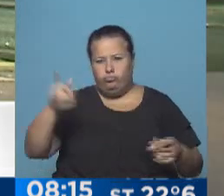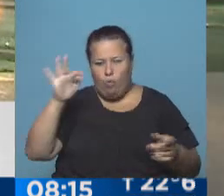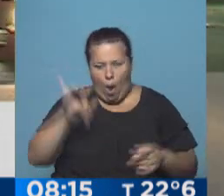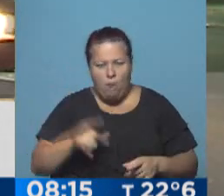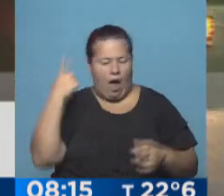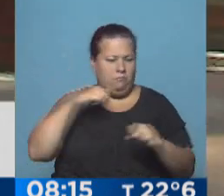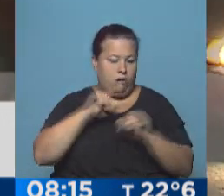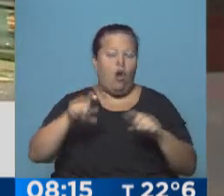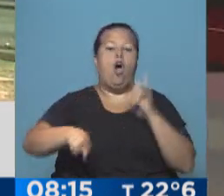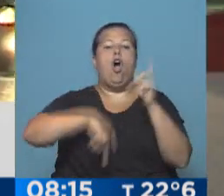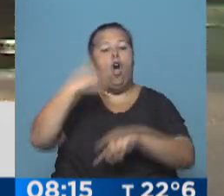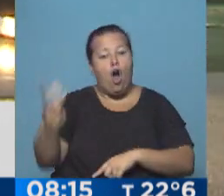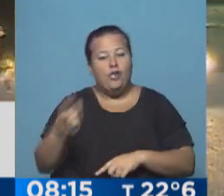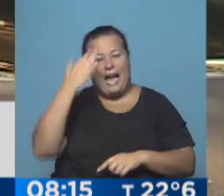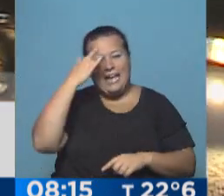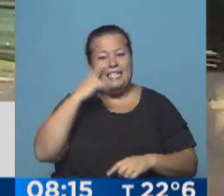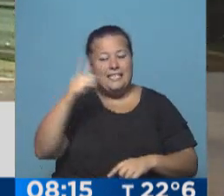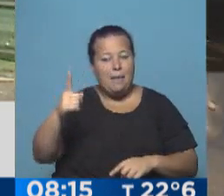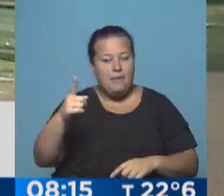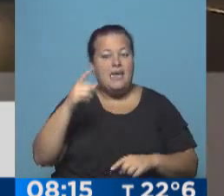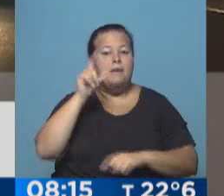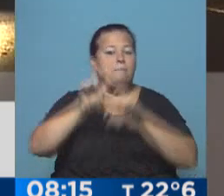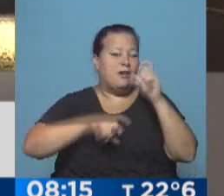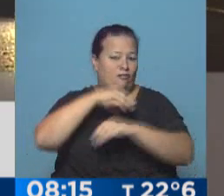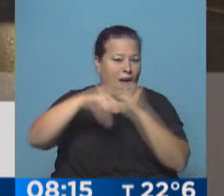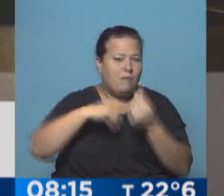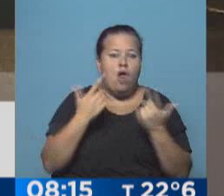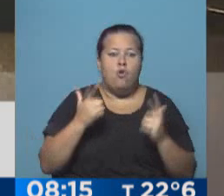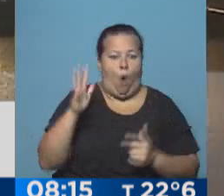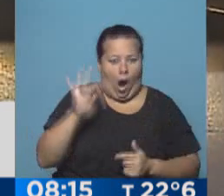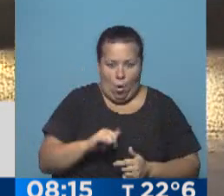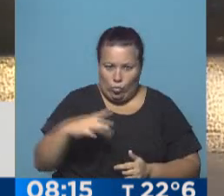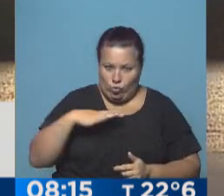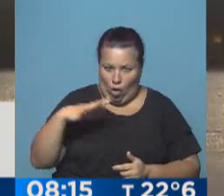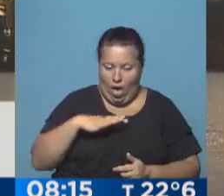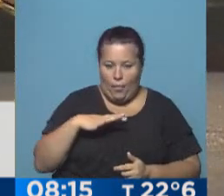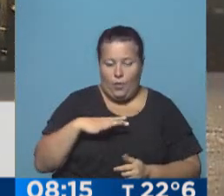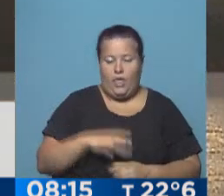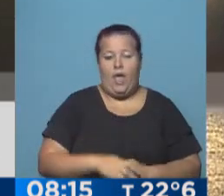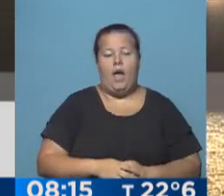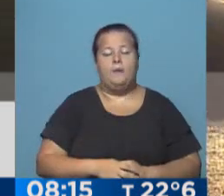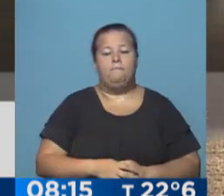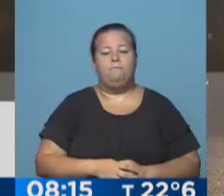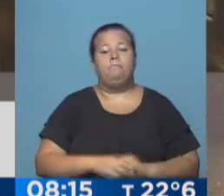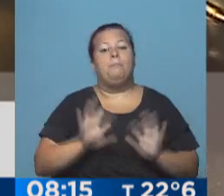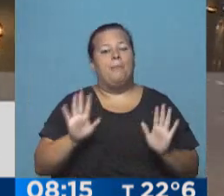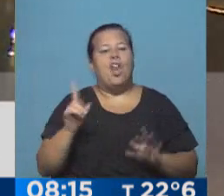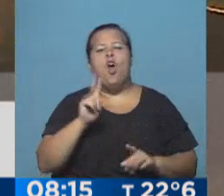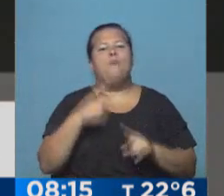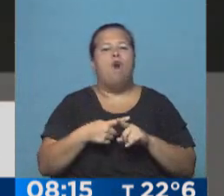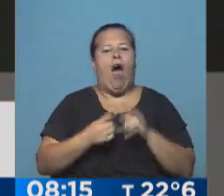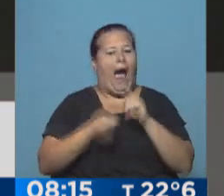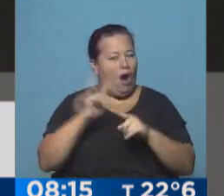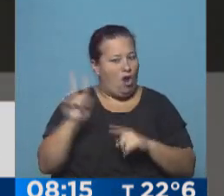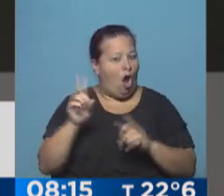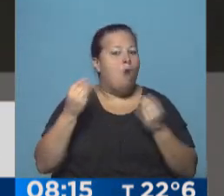Lo cierto es que hay otras 15.000 familias que todavía no tienen servicio eléctrico, pero no porque esté